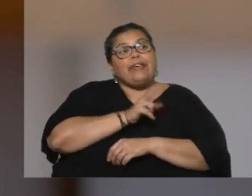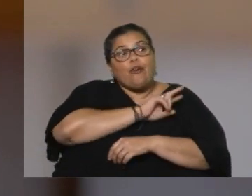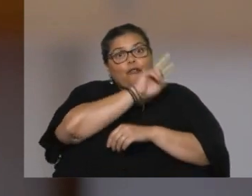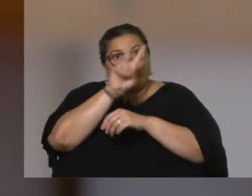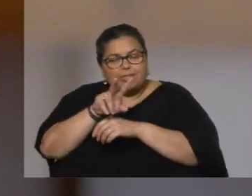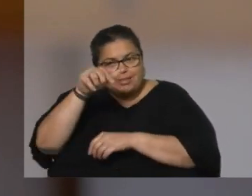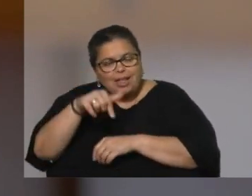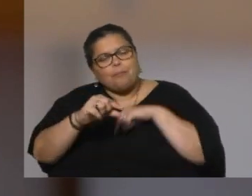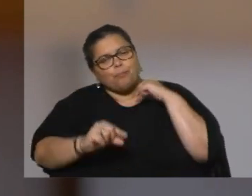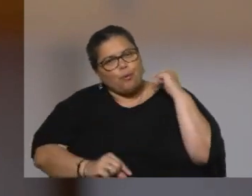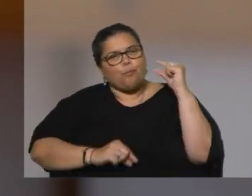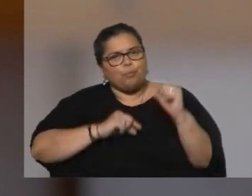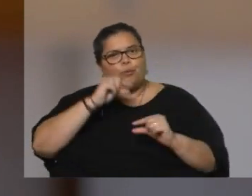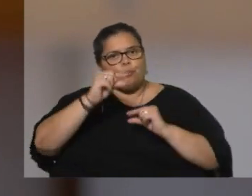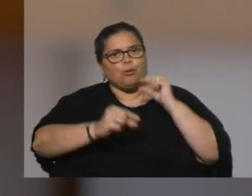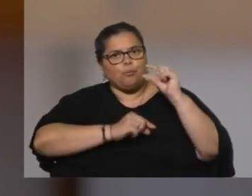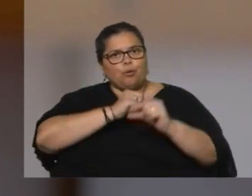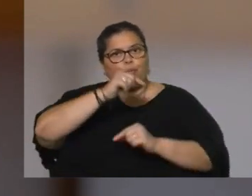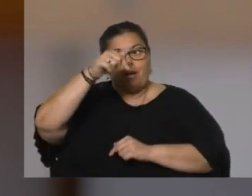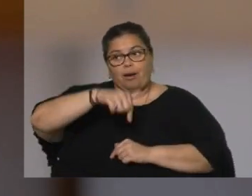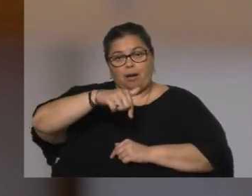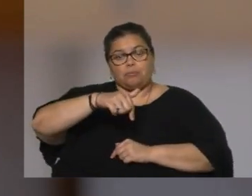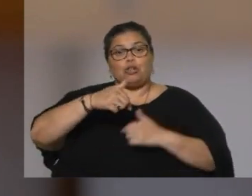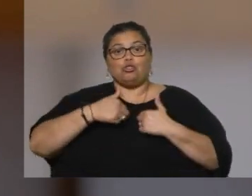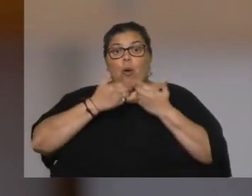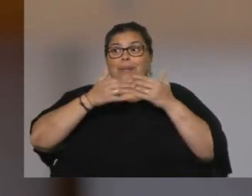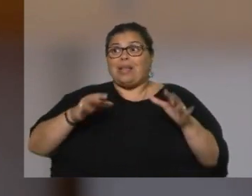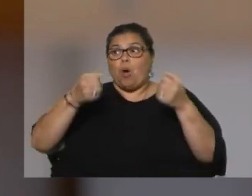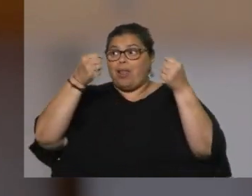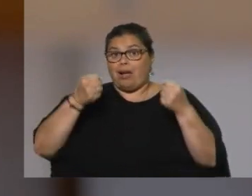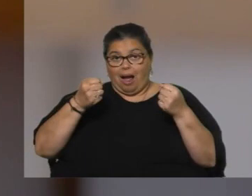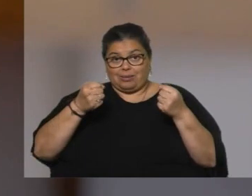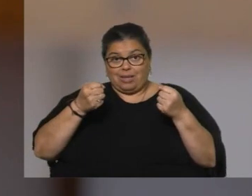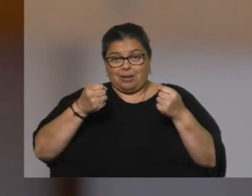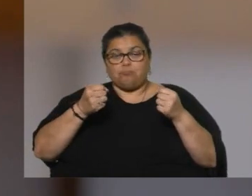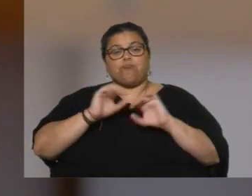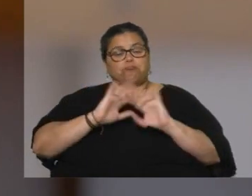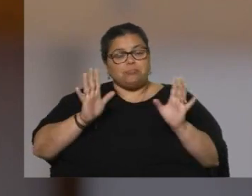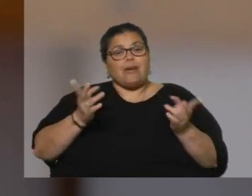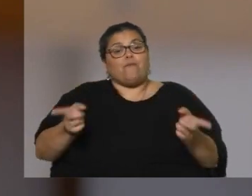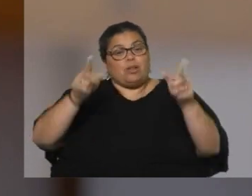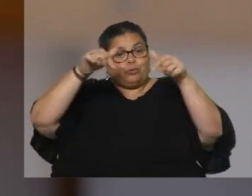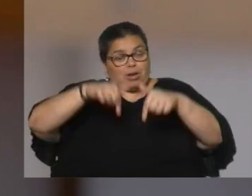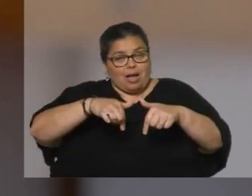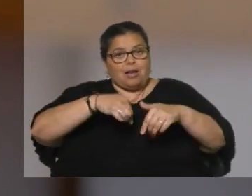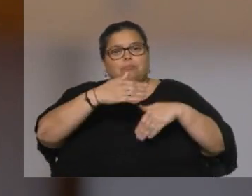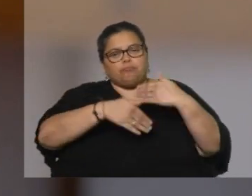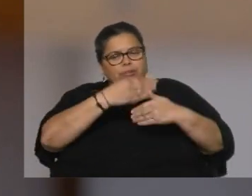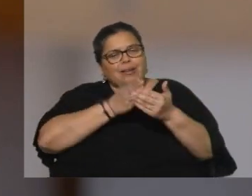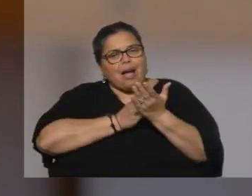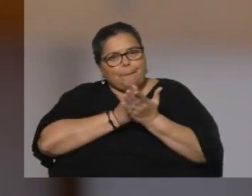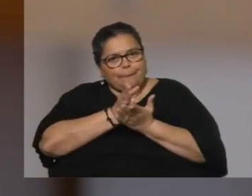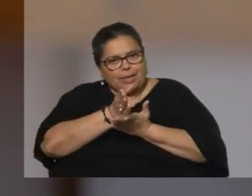en un lugar inhóspito. Hoy estamos recorriendo el camino y que